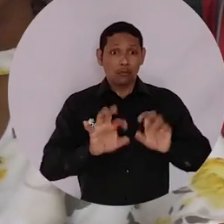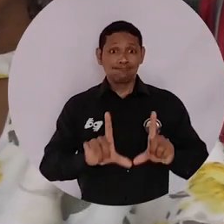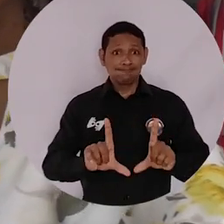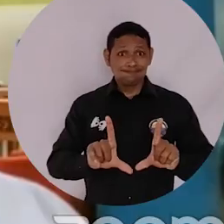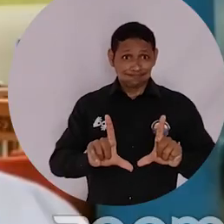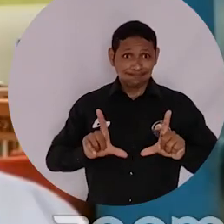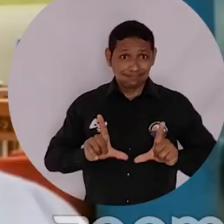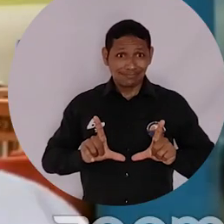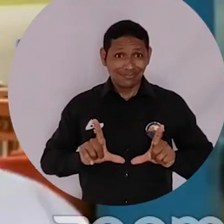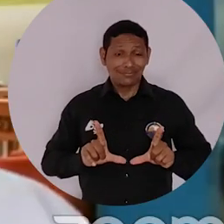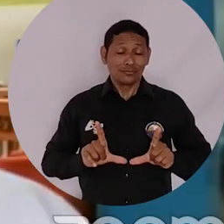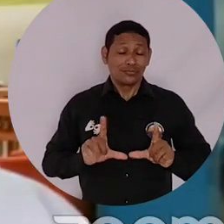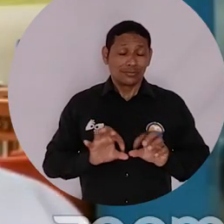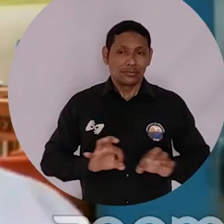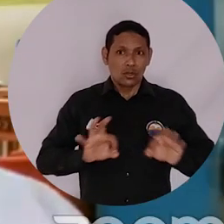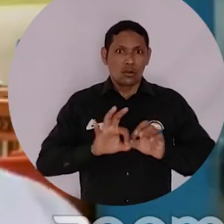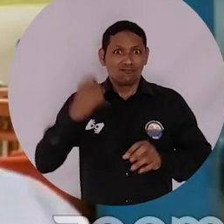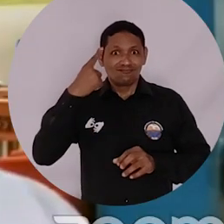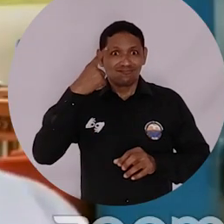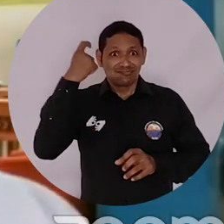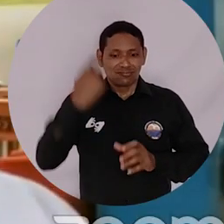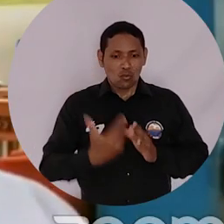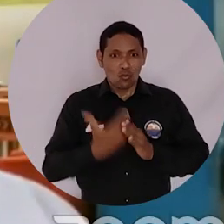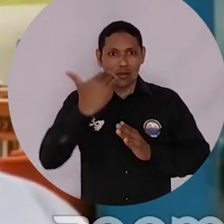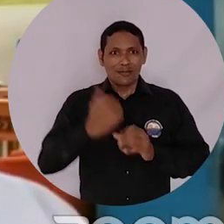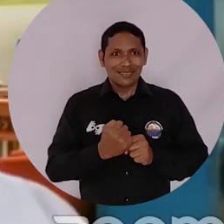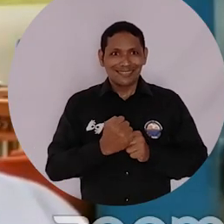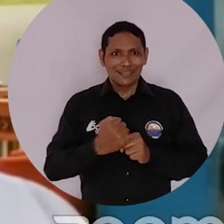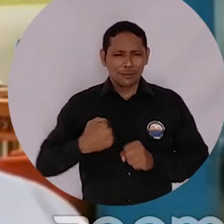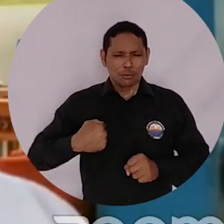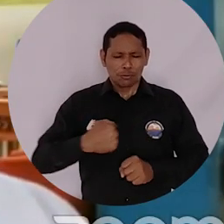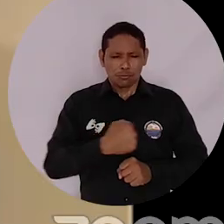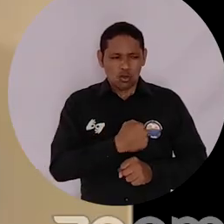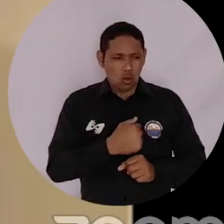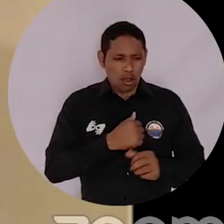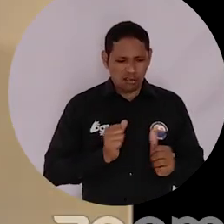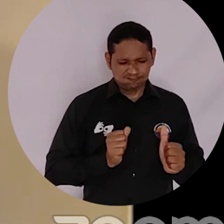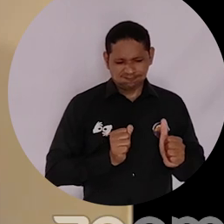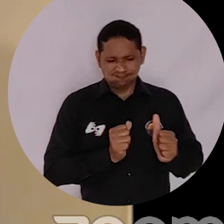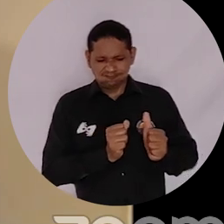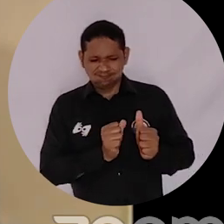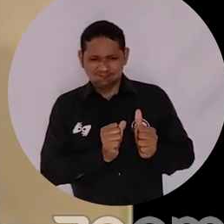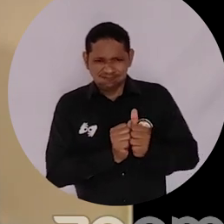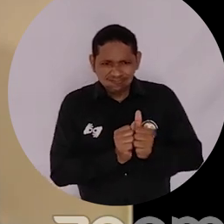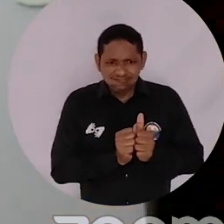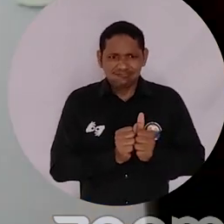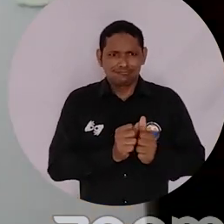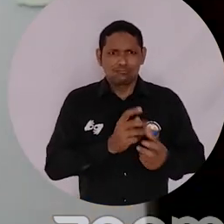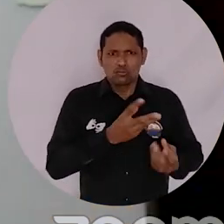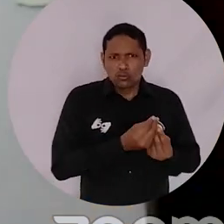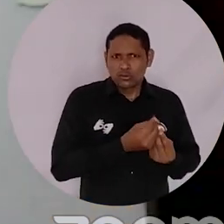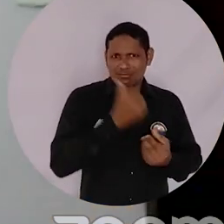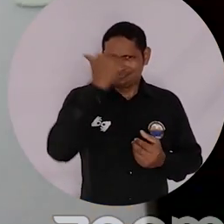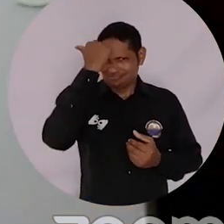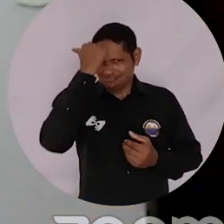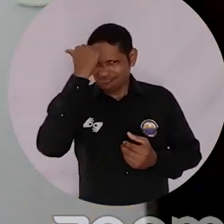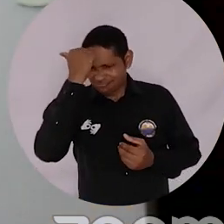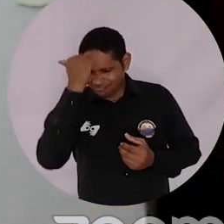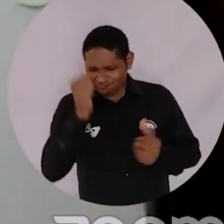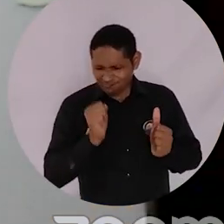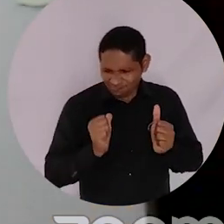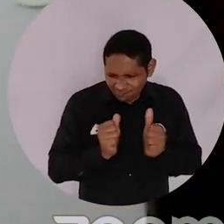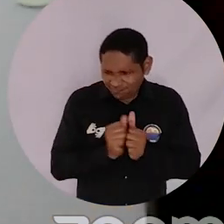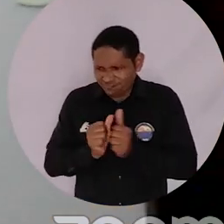creo que es un nuevo reto que asumiremos de la mano del equipo que hemos logrado crear de docentes desde